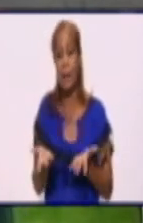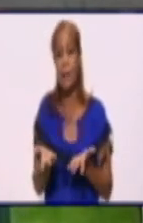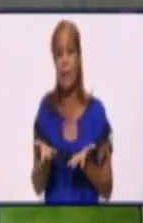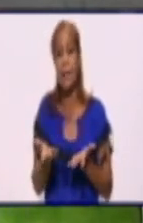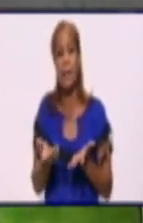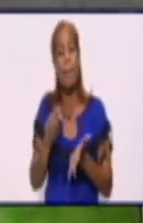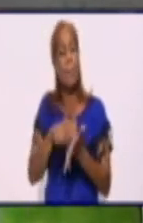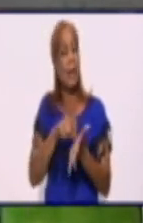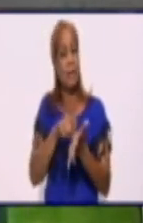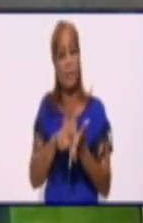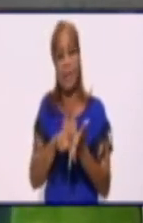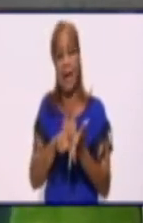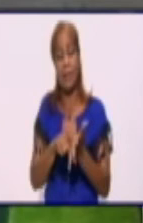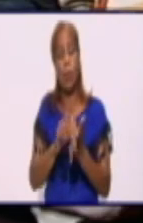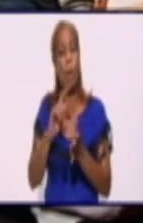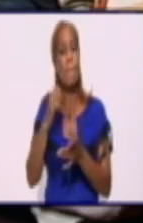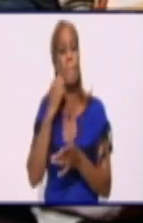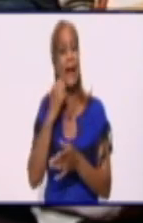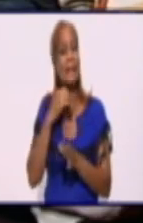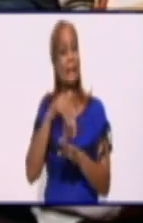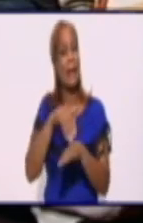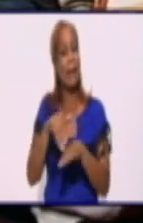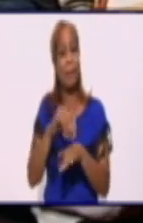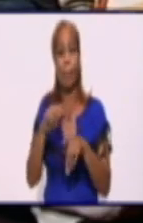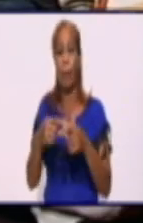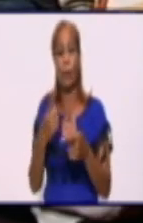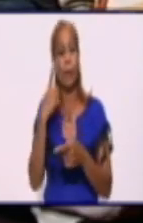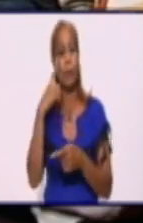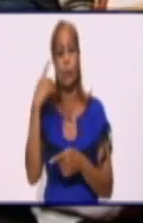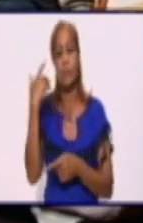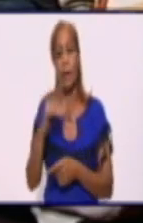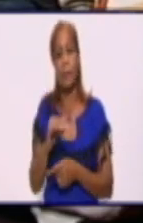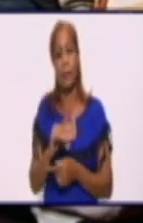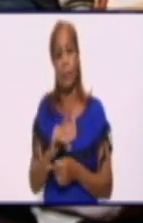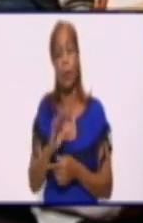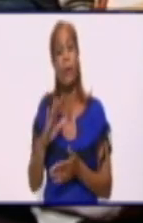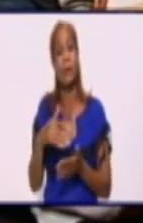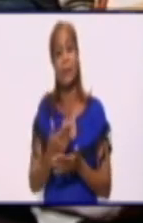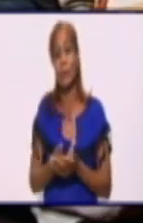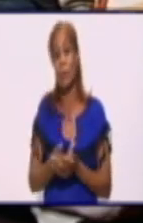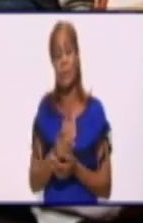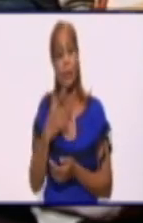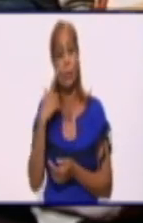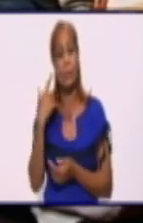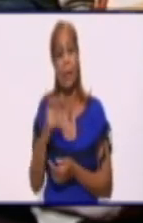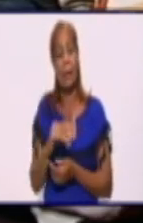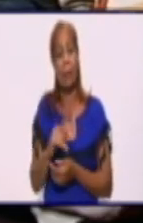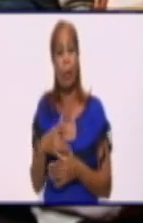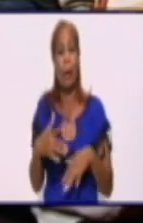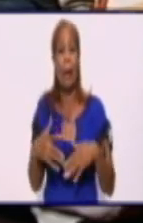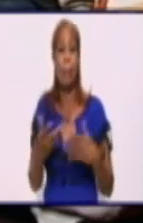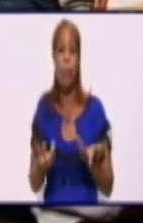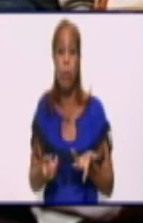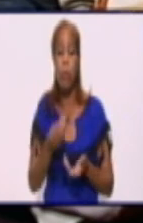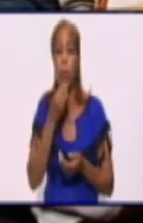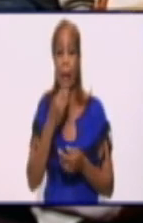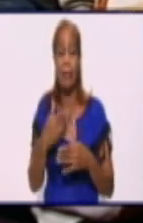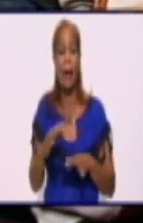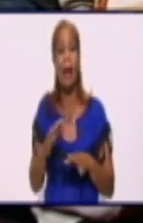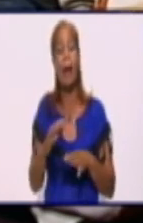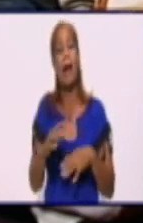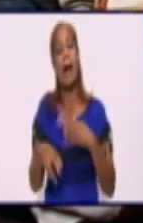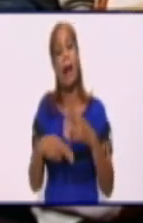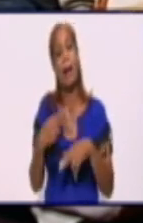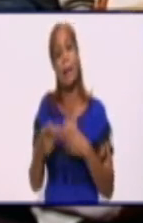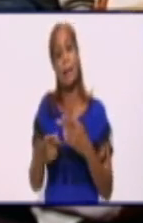previsto hoy a partir de las 12, desde por la mañana está afectado porque se subió a 25 megawatt, que ayer en el día a esta hora había